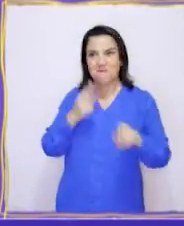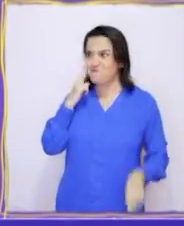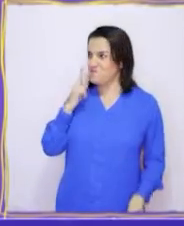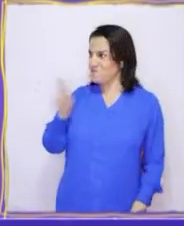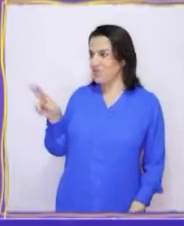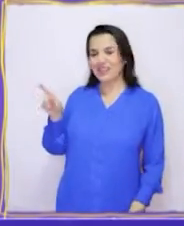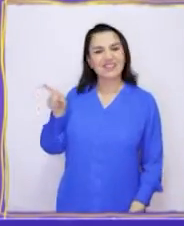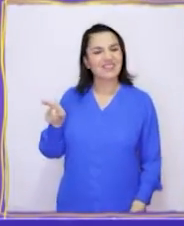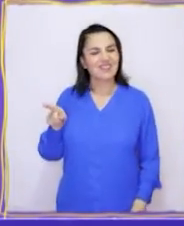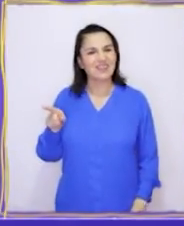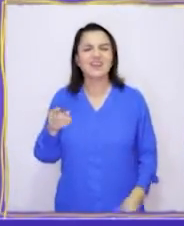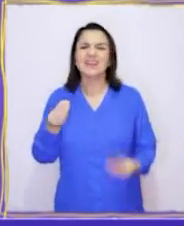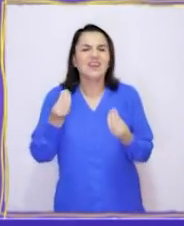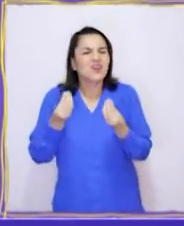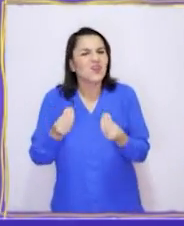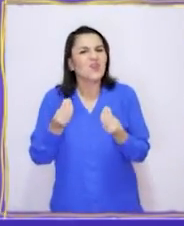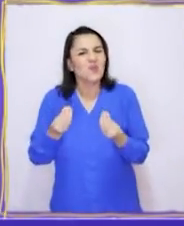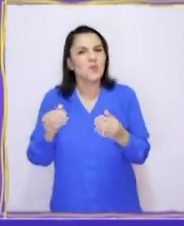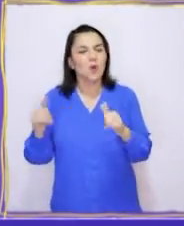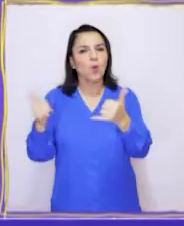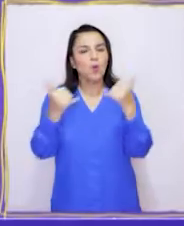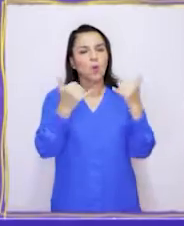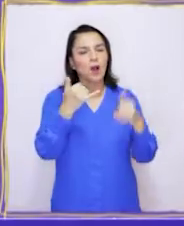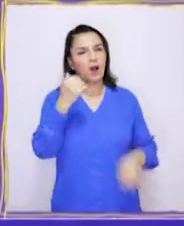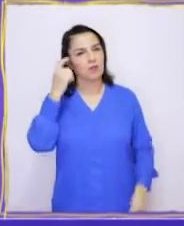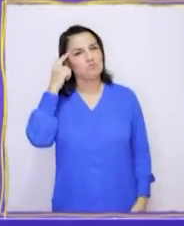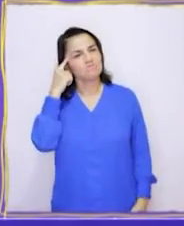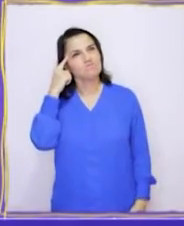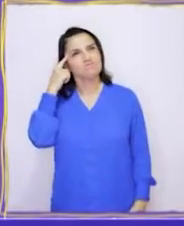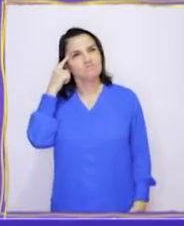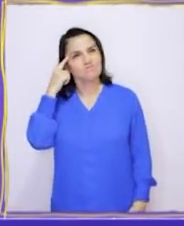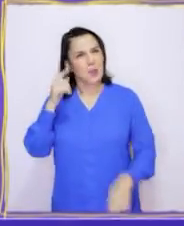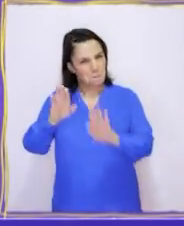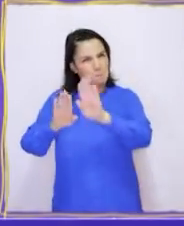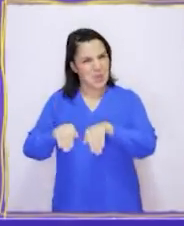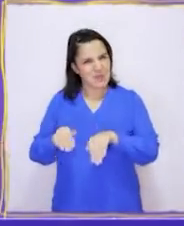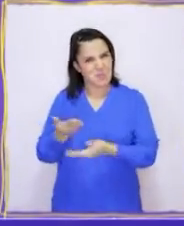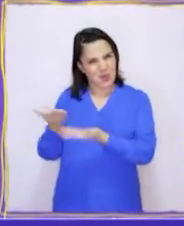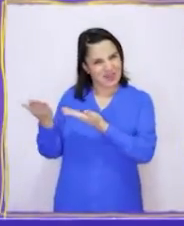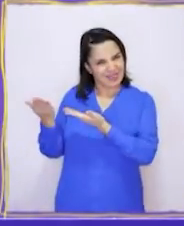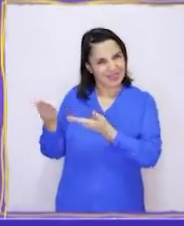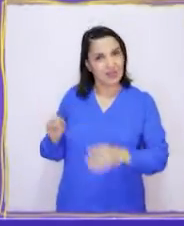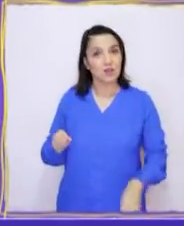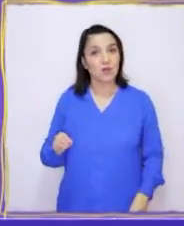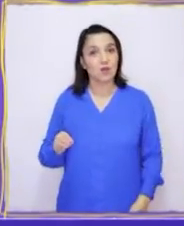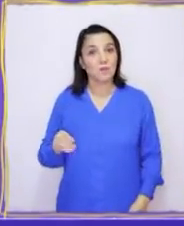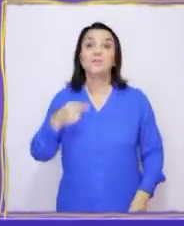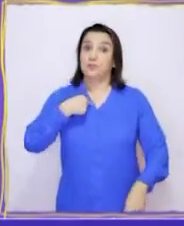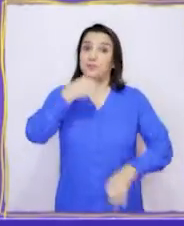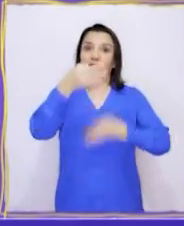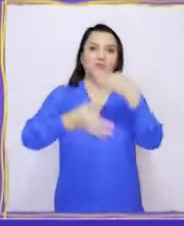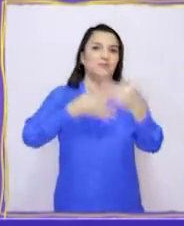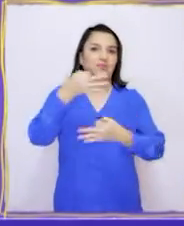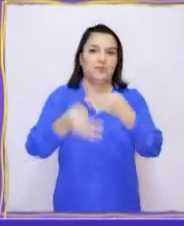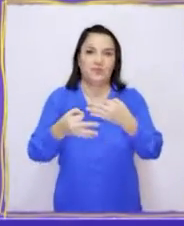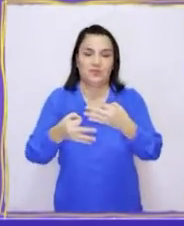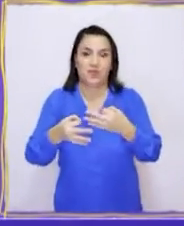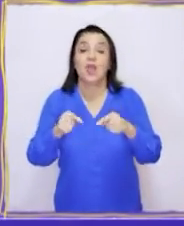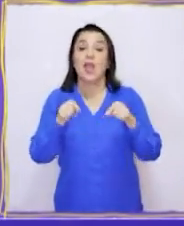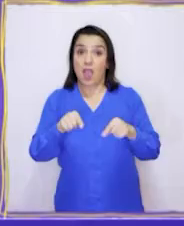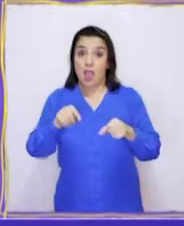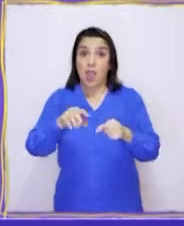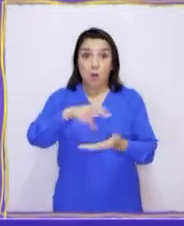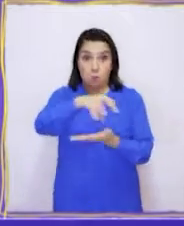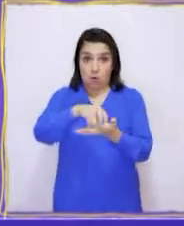hermana. Mmm, ¿cómo habrán jugado? ¿Se habrán parecido a estos? Les sigo contando. Los